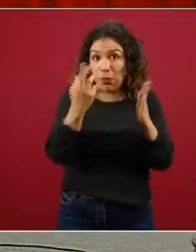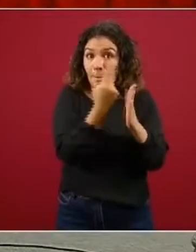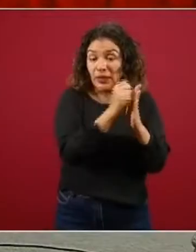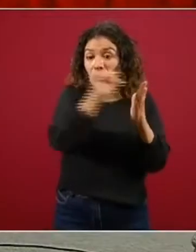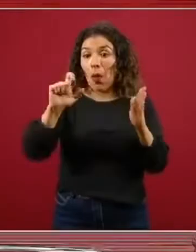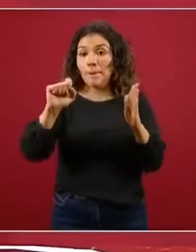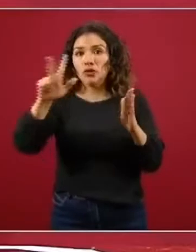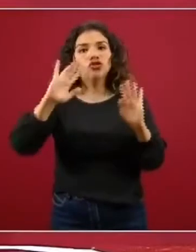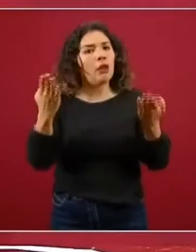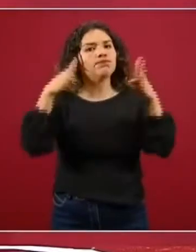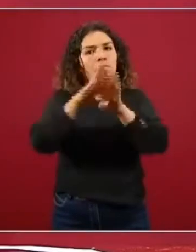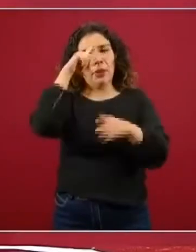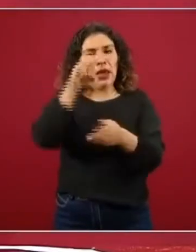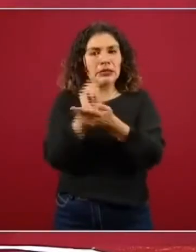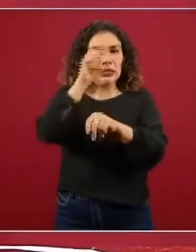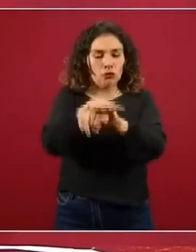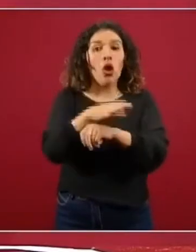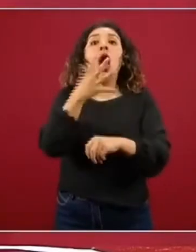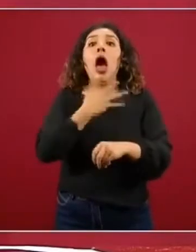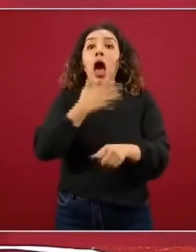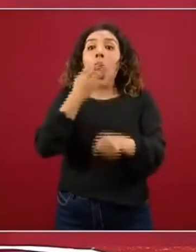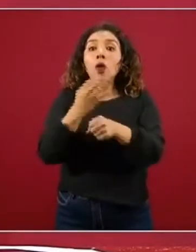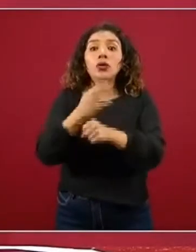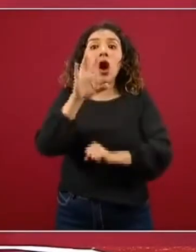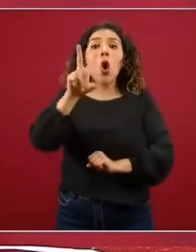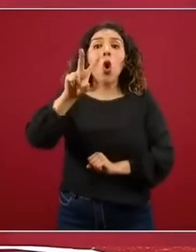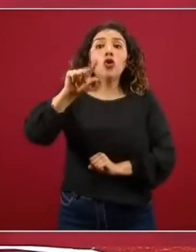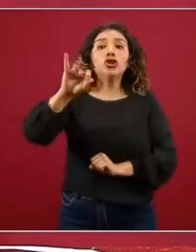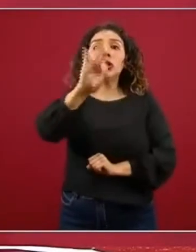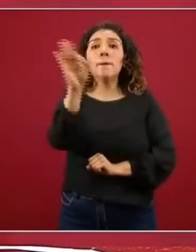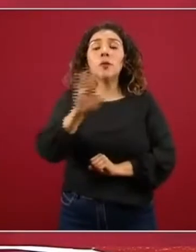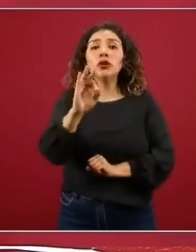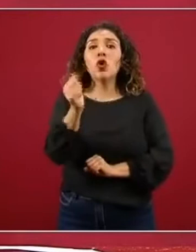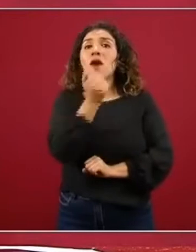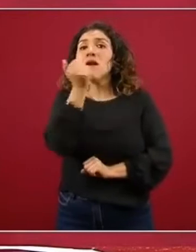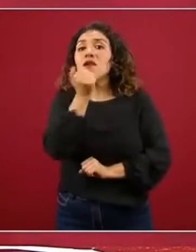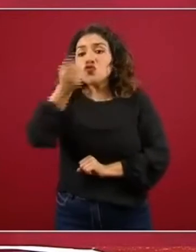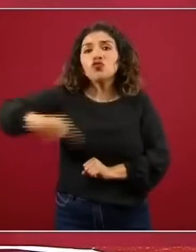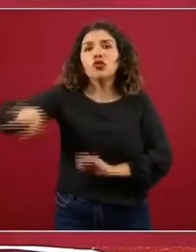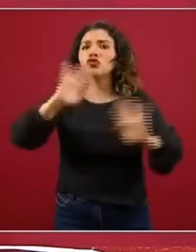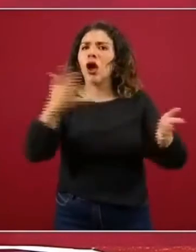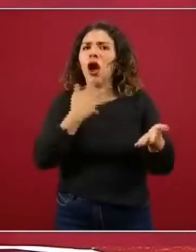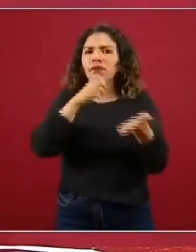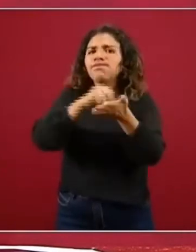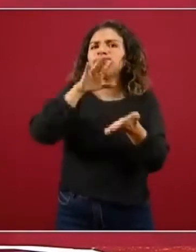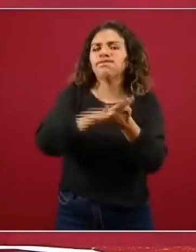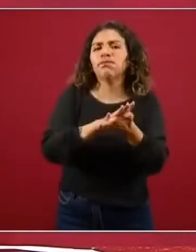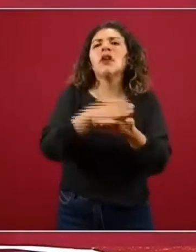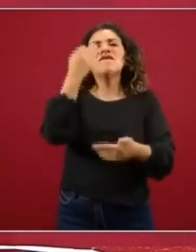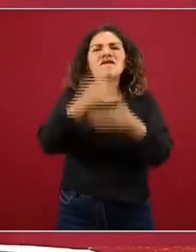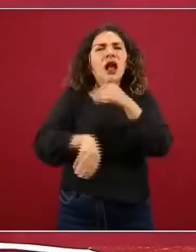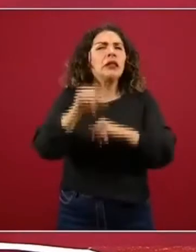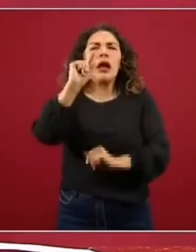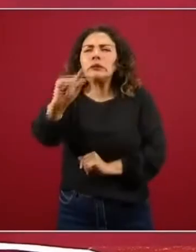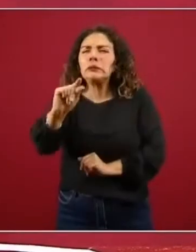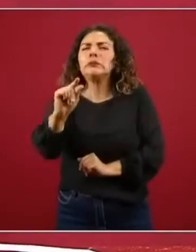el cierre de inscripciones. Actualmente ya tenemos al 80 por ciento de los alumnos y alumnas que ya están registrados. Nos falta un